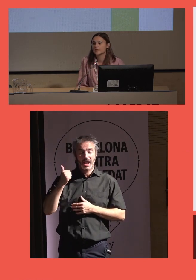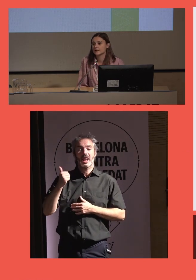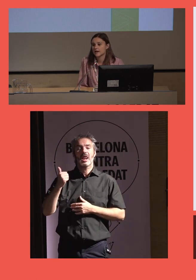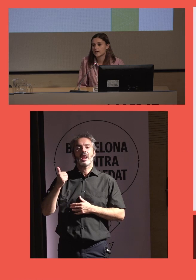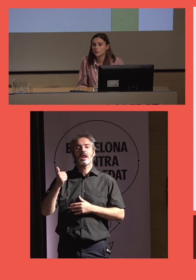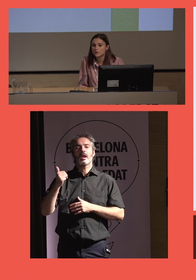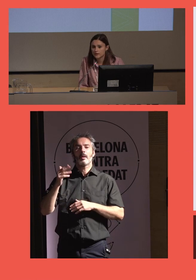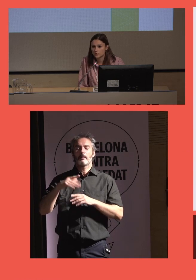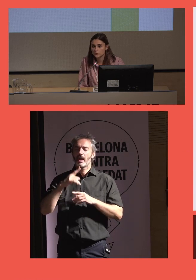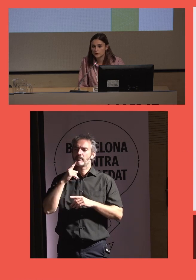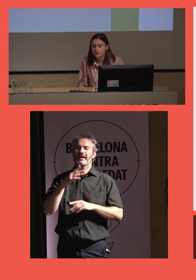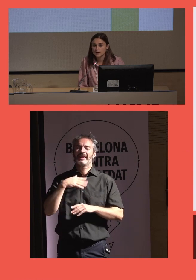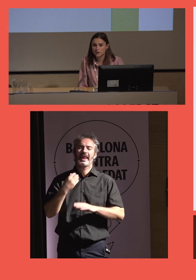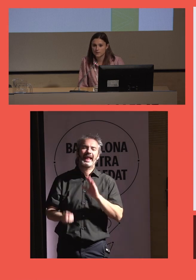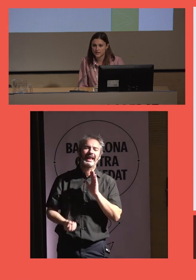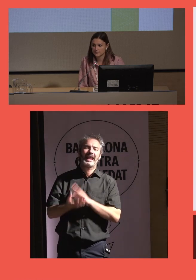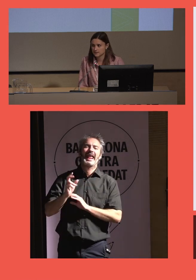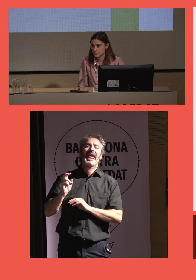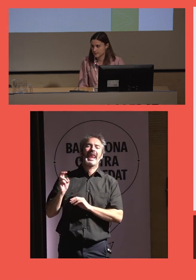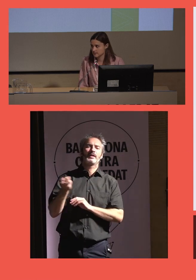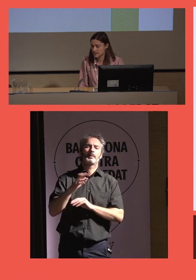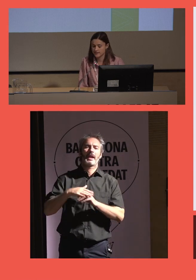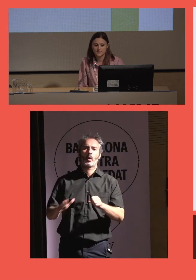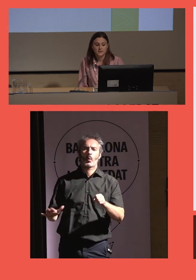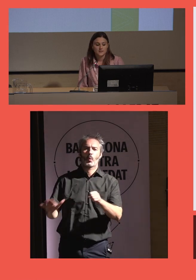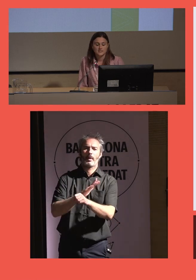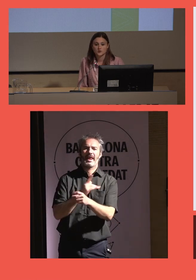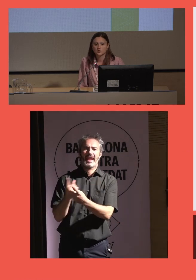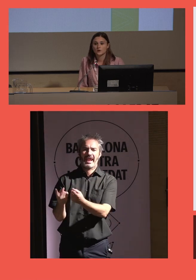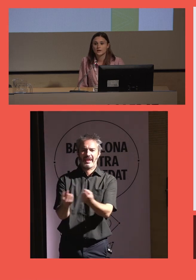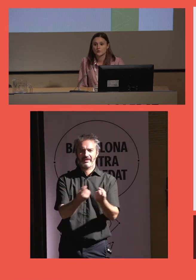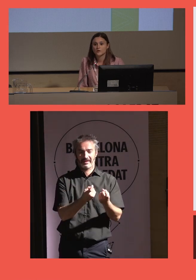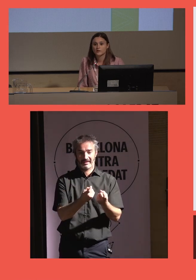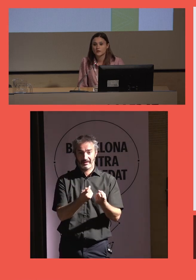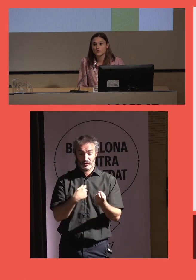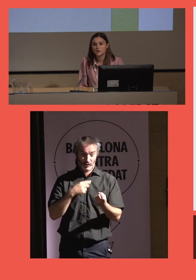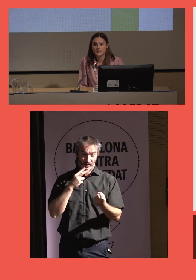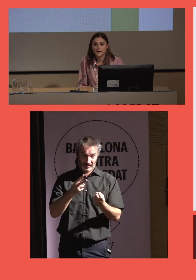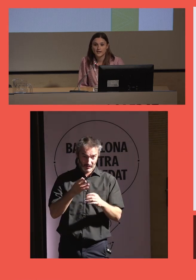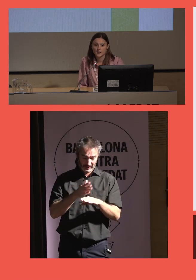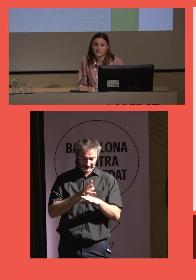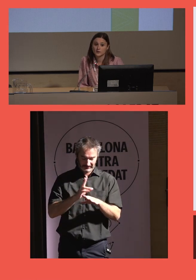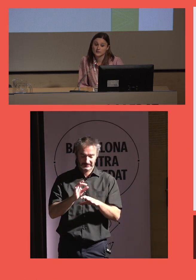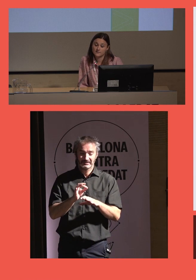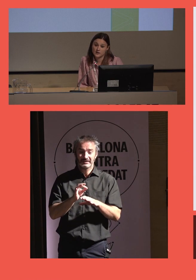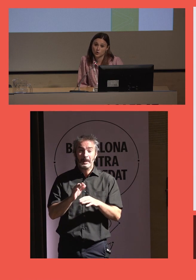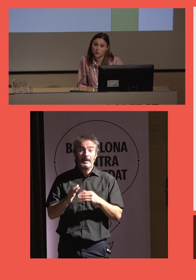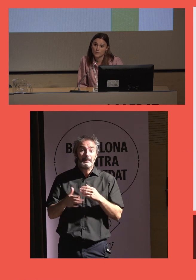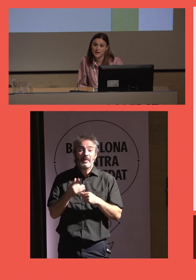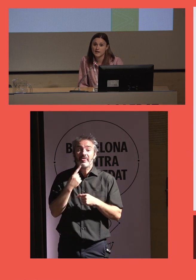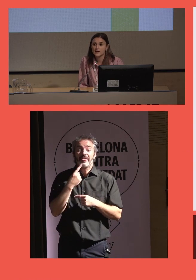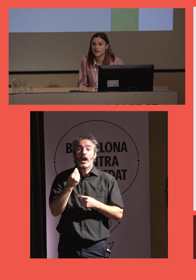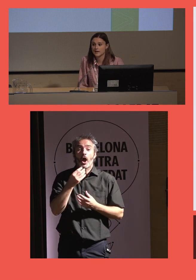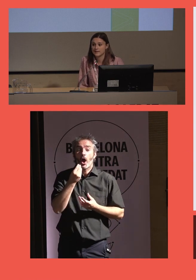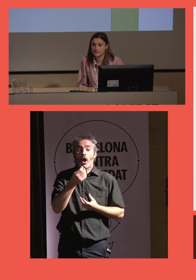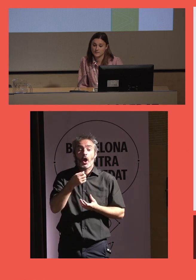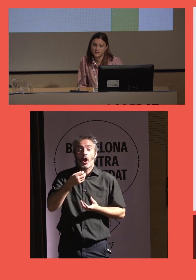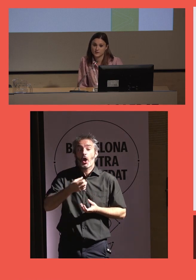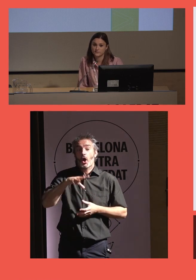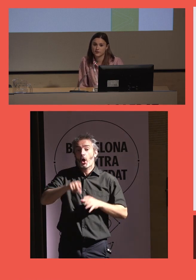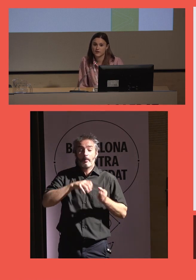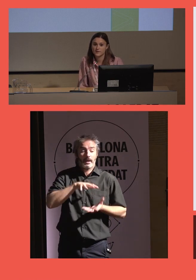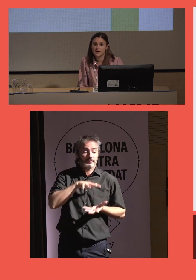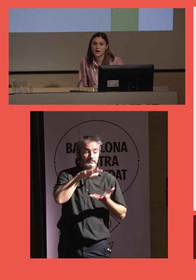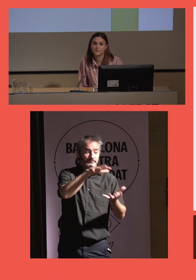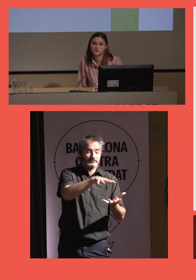Vecinal para crear un recurso que cubriera estas necesidades. Ya os digo, en un principio era llevar compra de